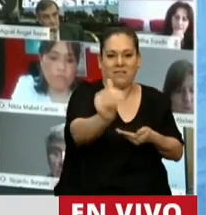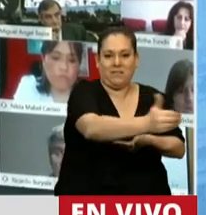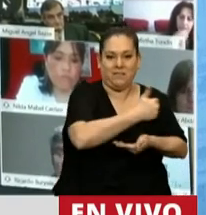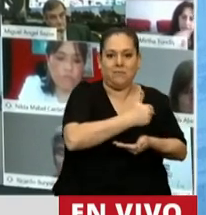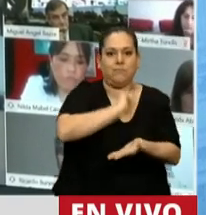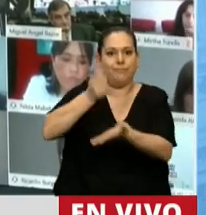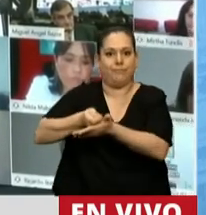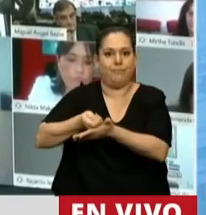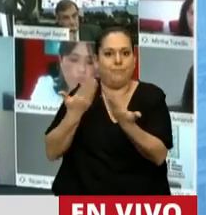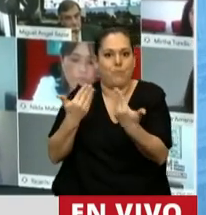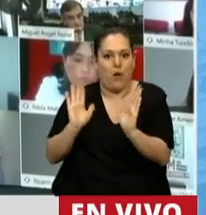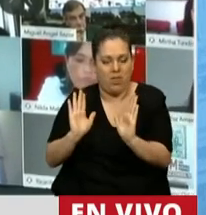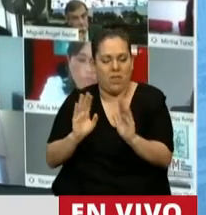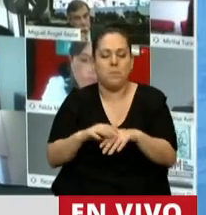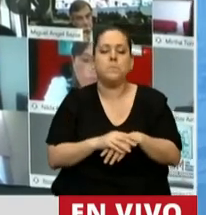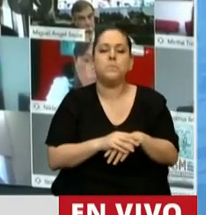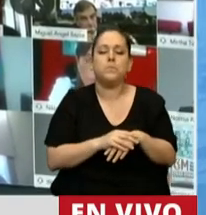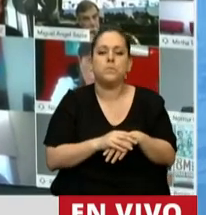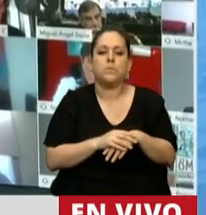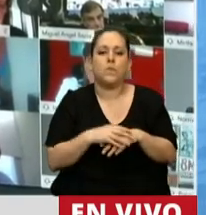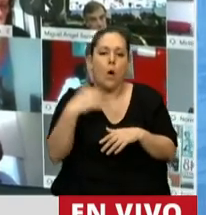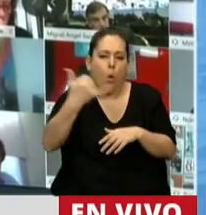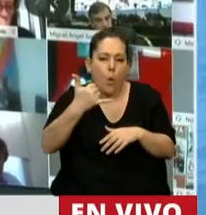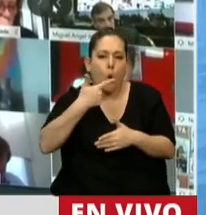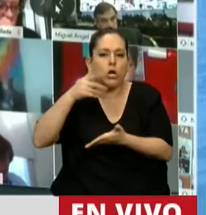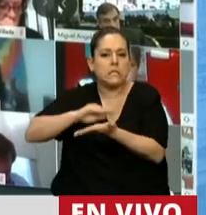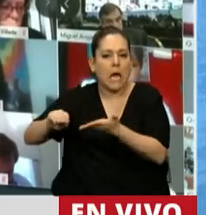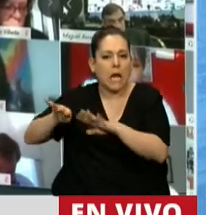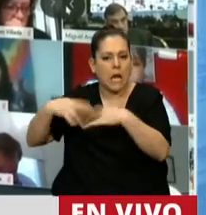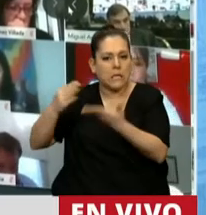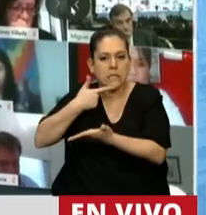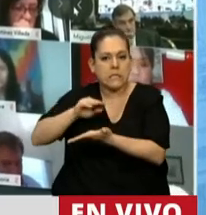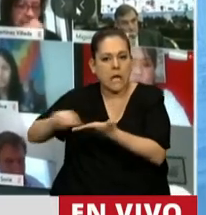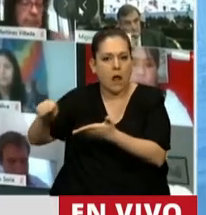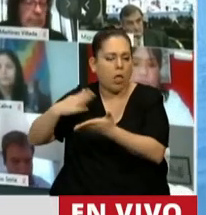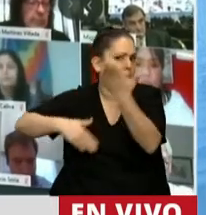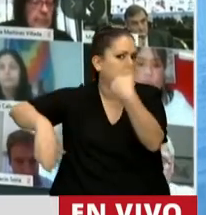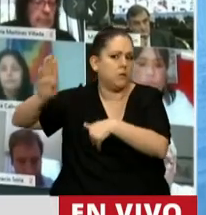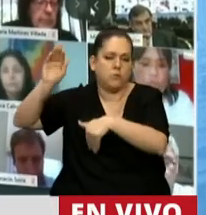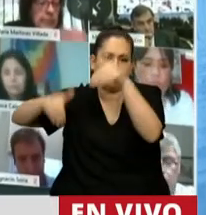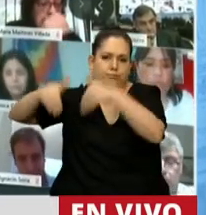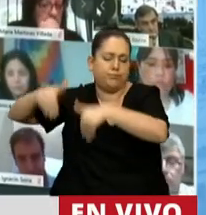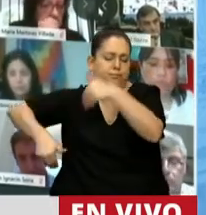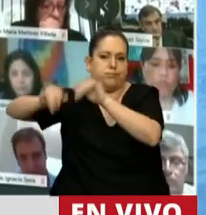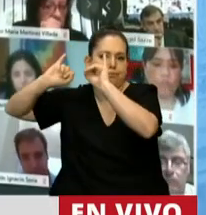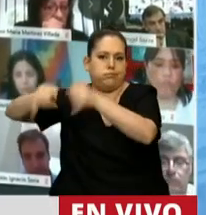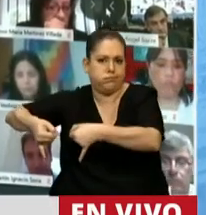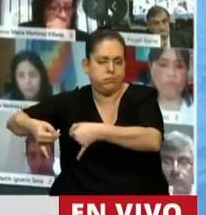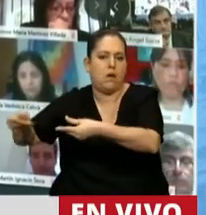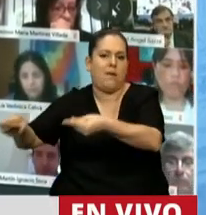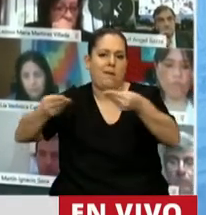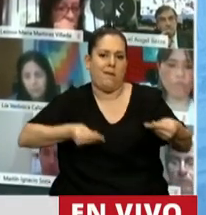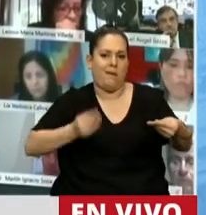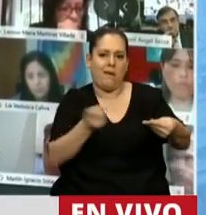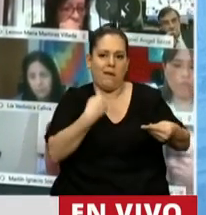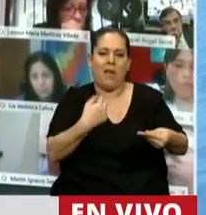y se ha discutido, ha habido una aprobación del Senado, un acuerdo unánime en esta Cámara en resolver que el mensaje a la